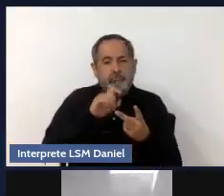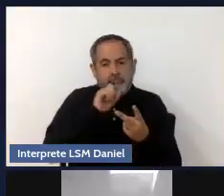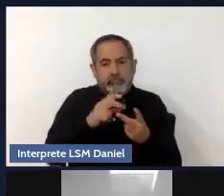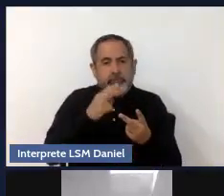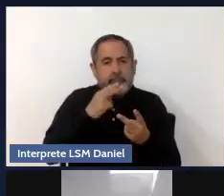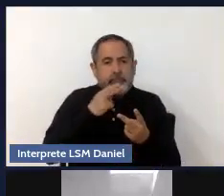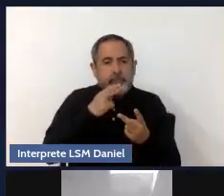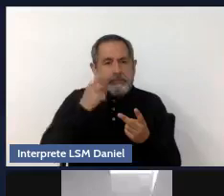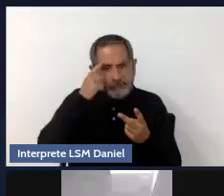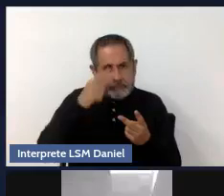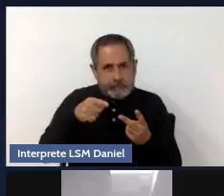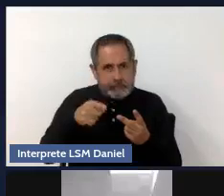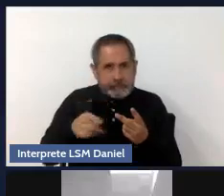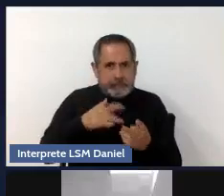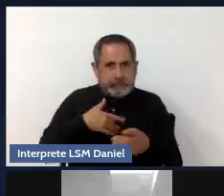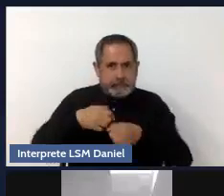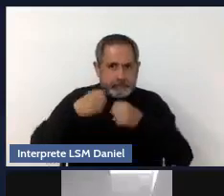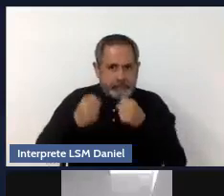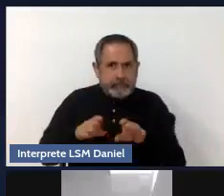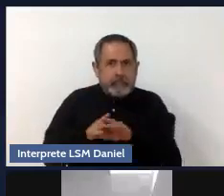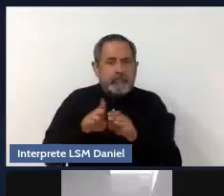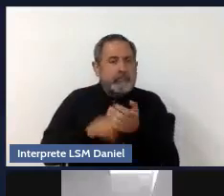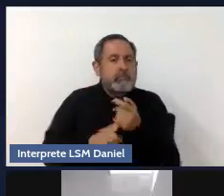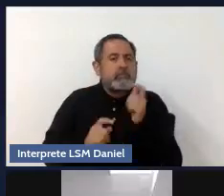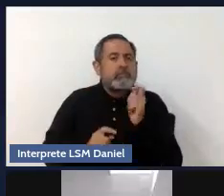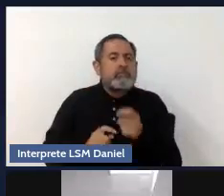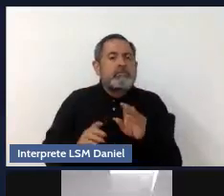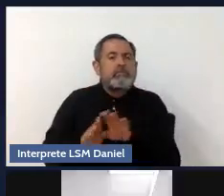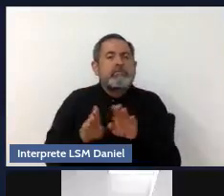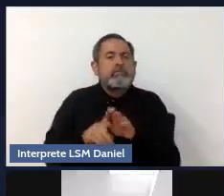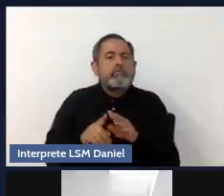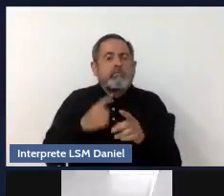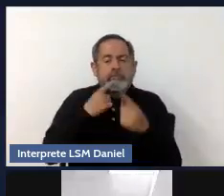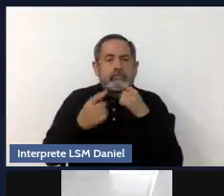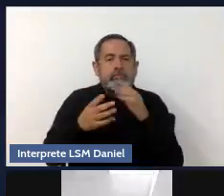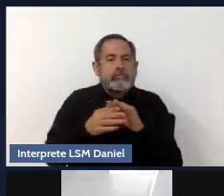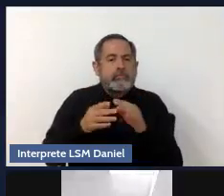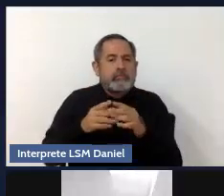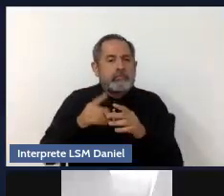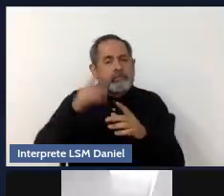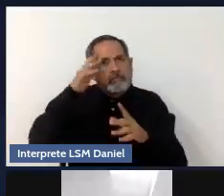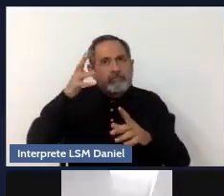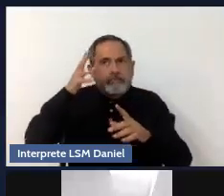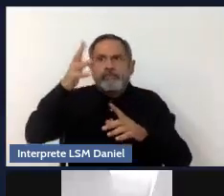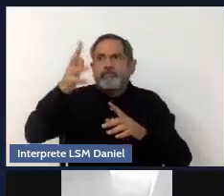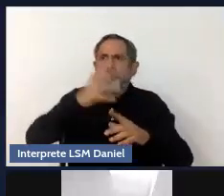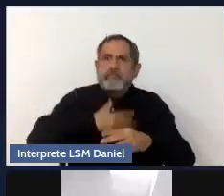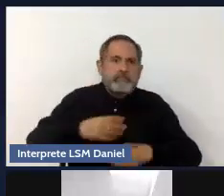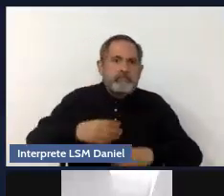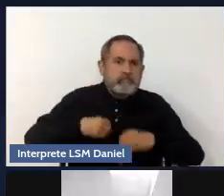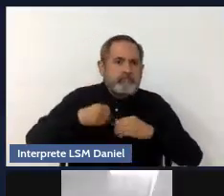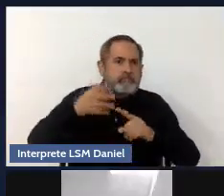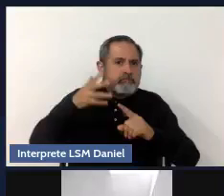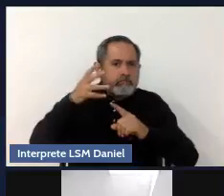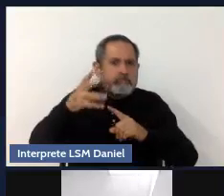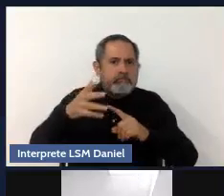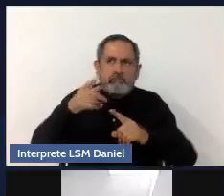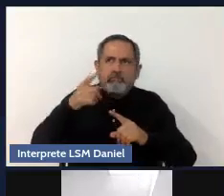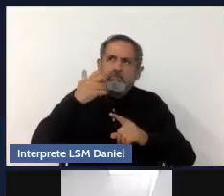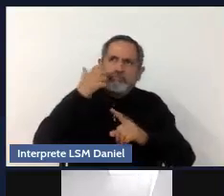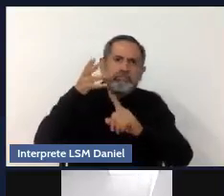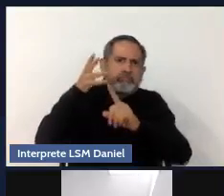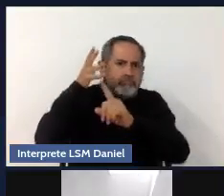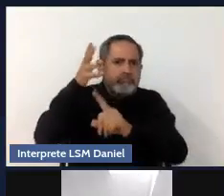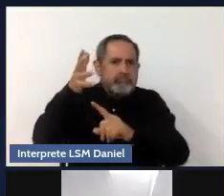esta certeza es tener un proyecto de vida. Cuando las personas tienen un proyecto de vida, tienen